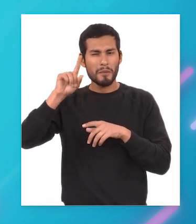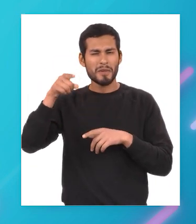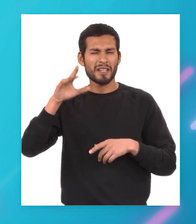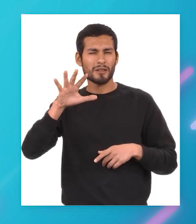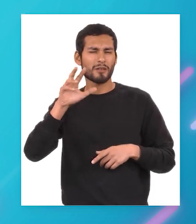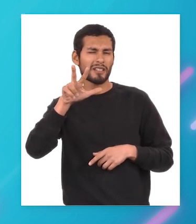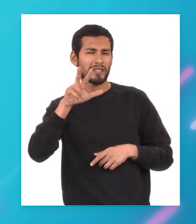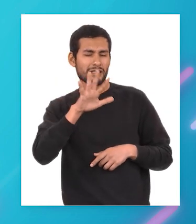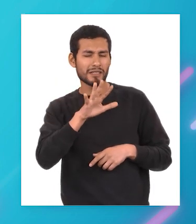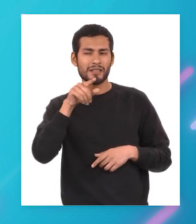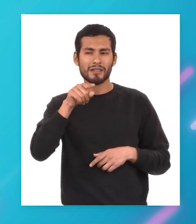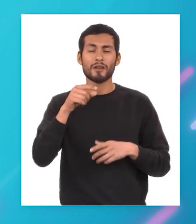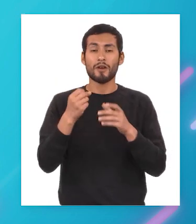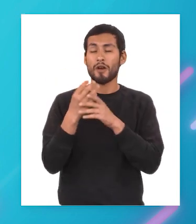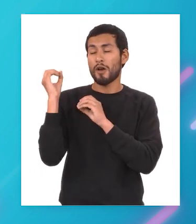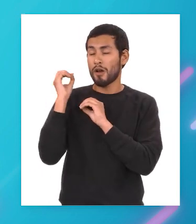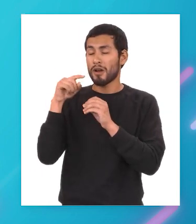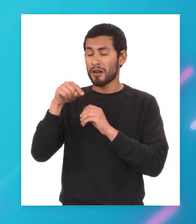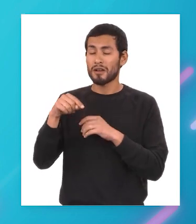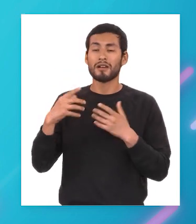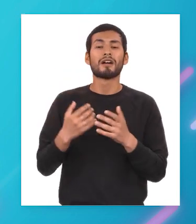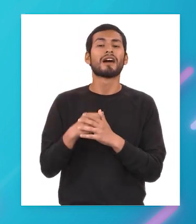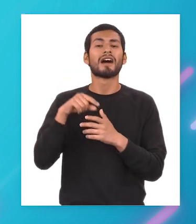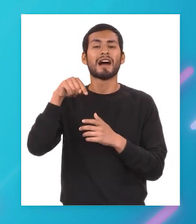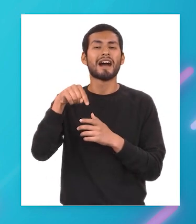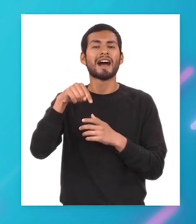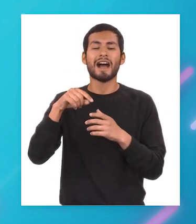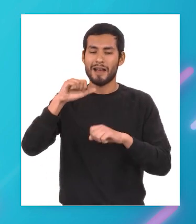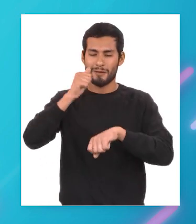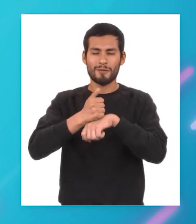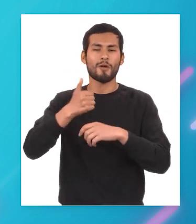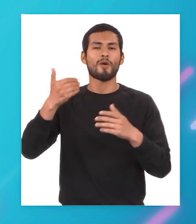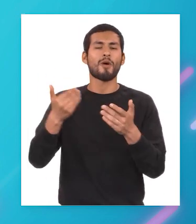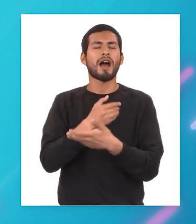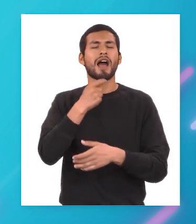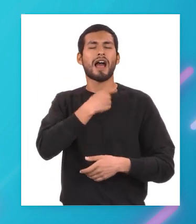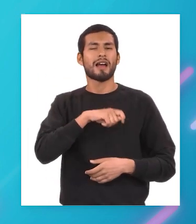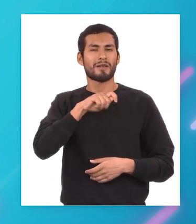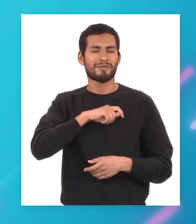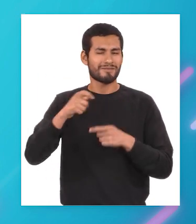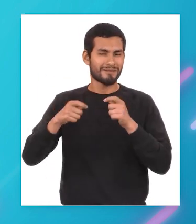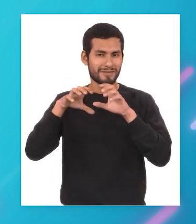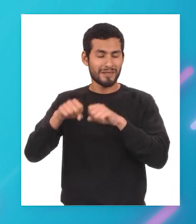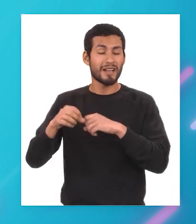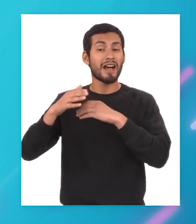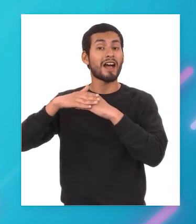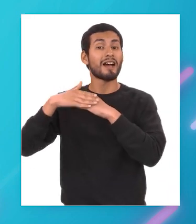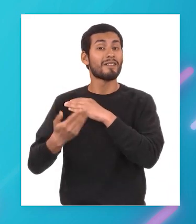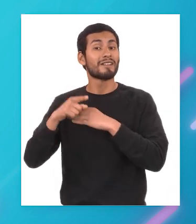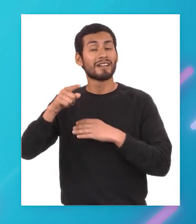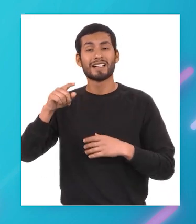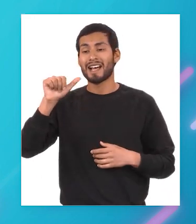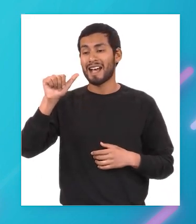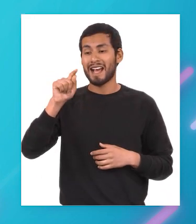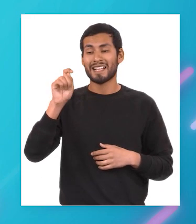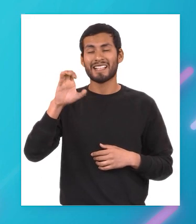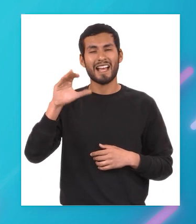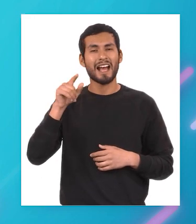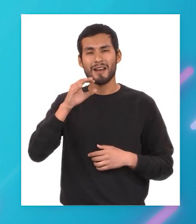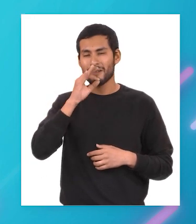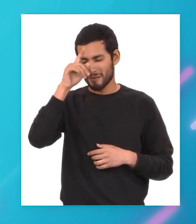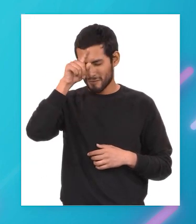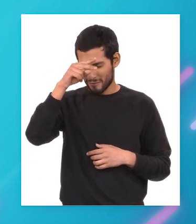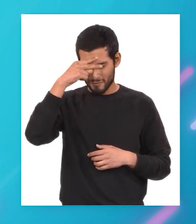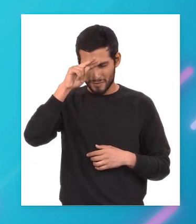los colonos fundaron el virreinato de la nueva españa después de haber conquistado el imperio azteca